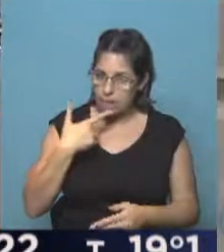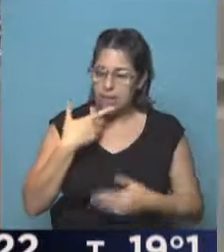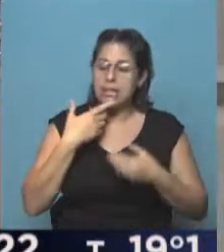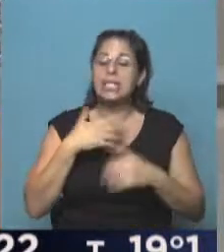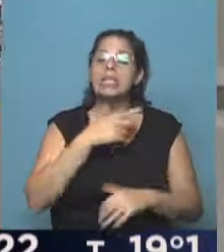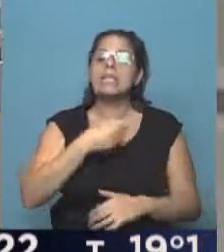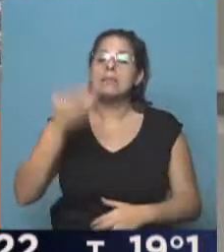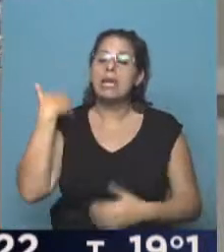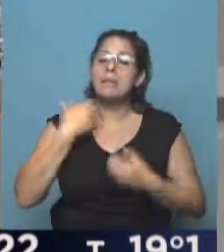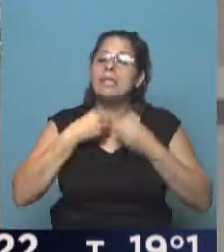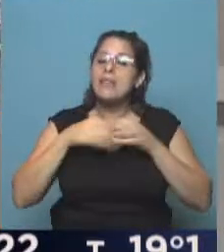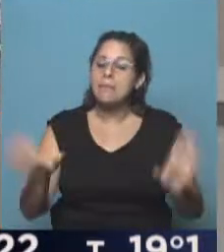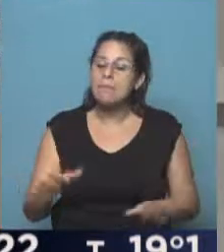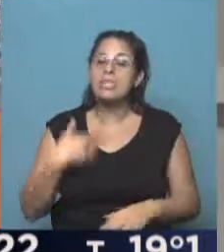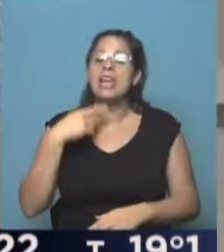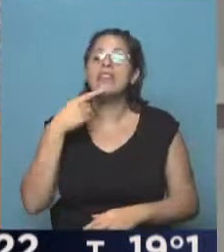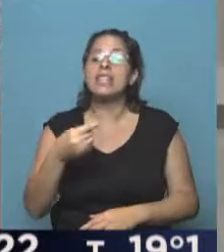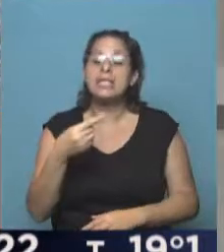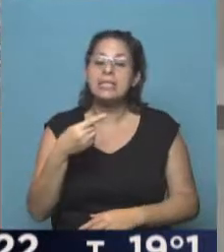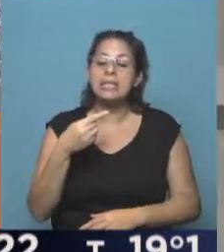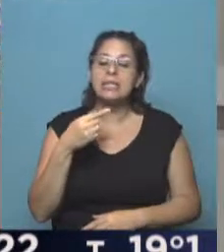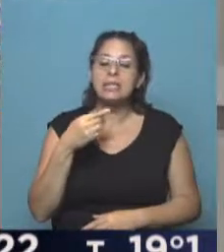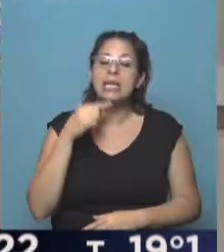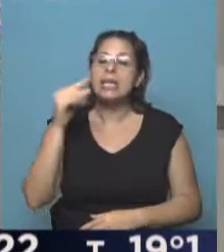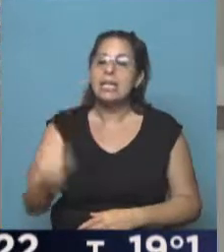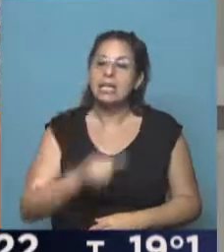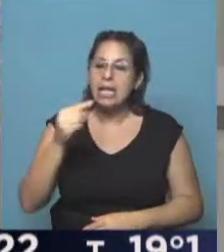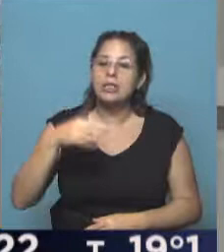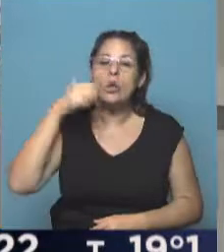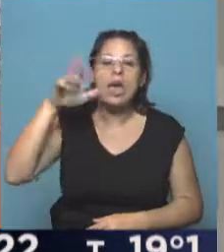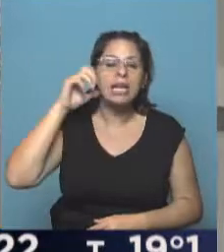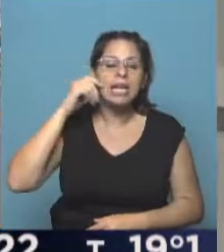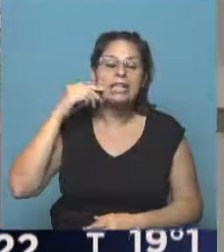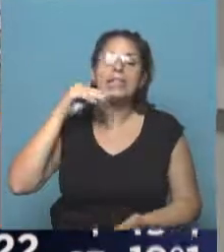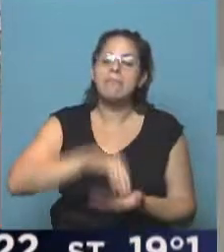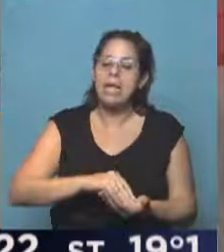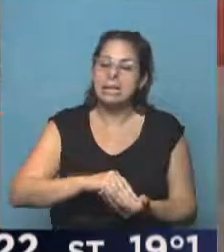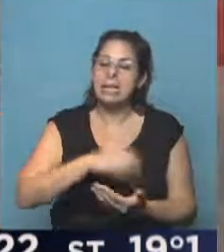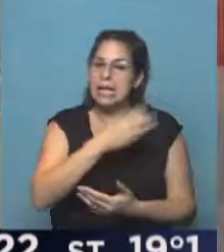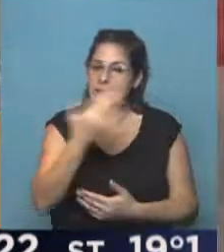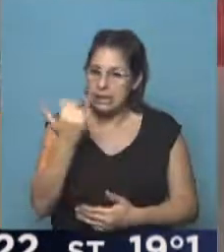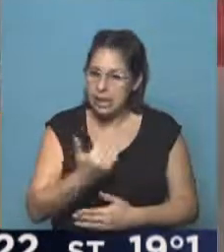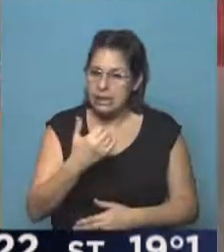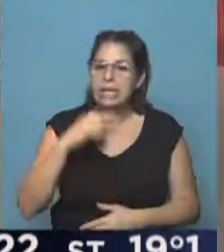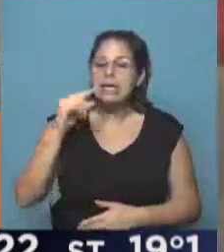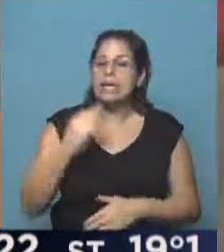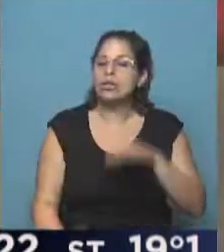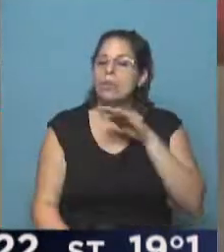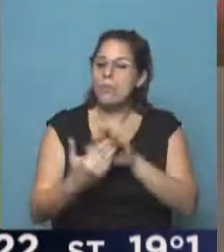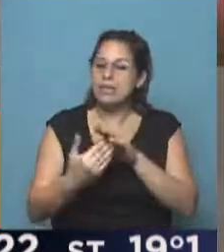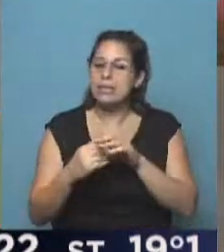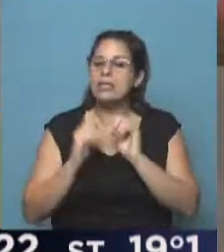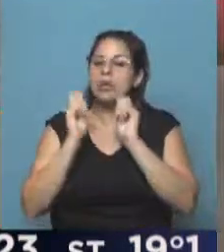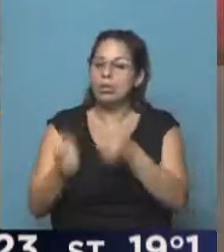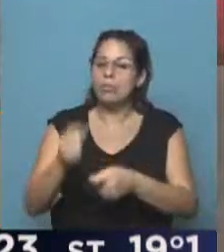semana pasada, donde ampliamos las líneas del crédito argenta. Es decir, que ahora el crédito máximo pasó a ser de 60